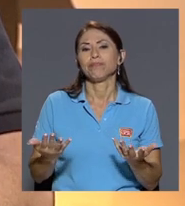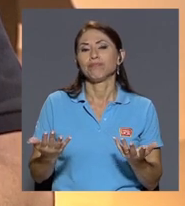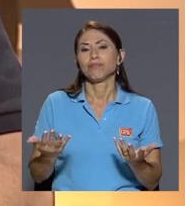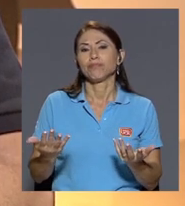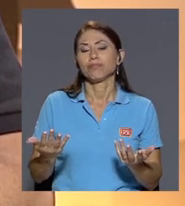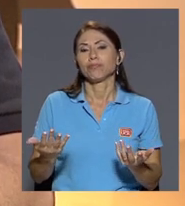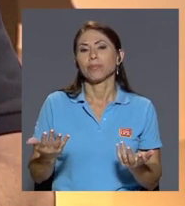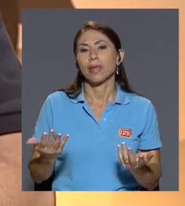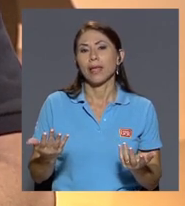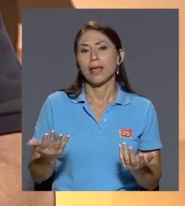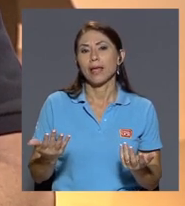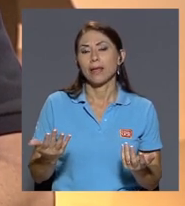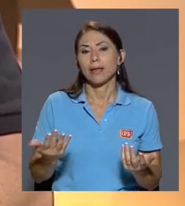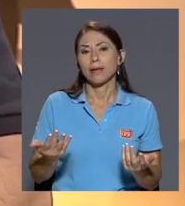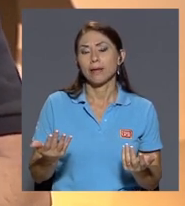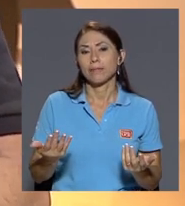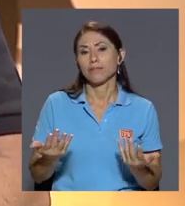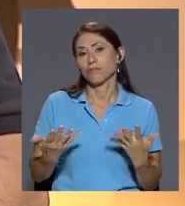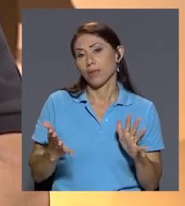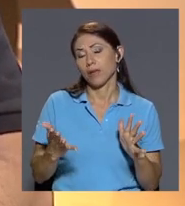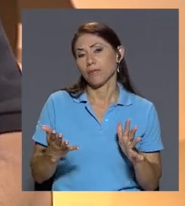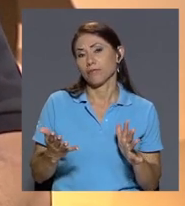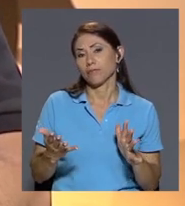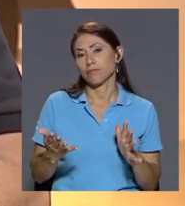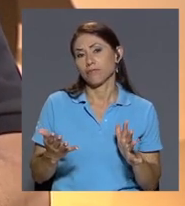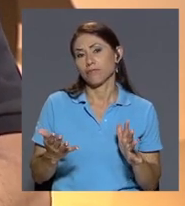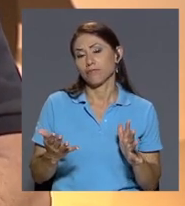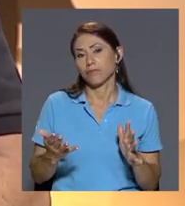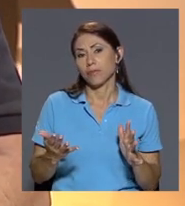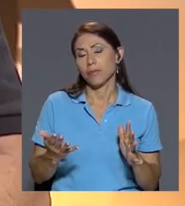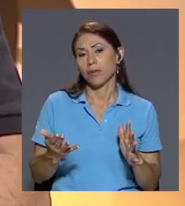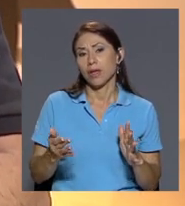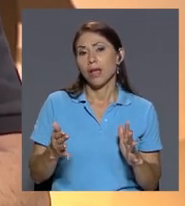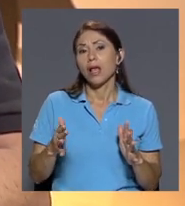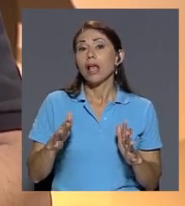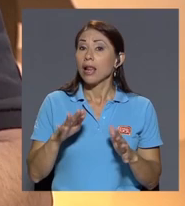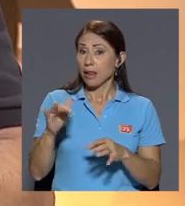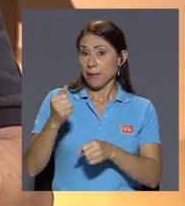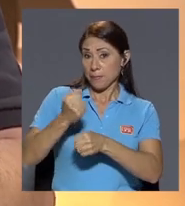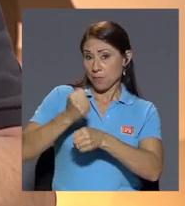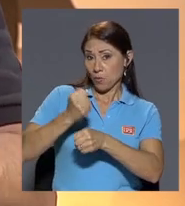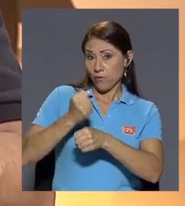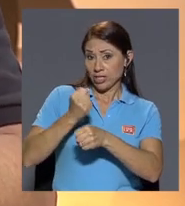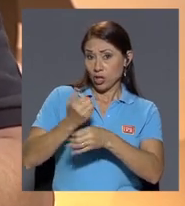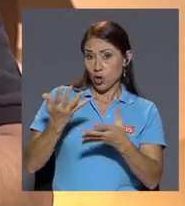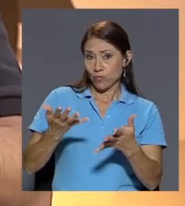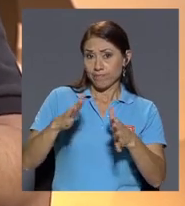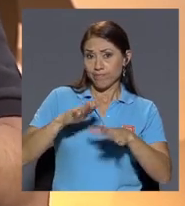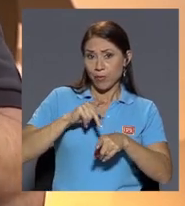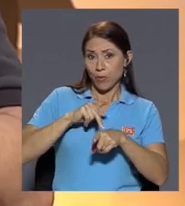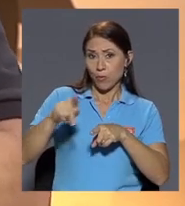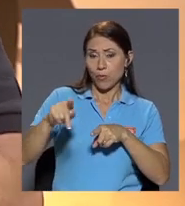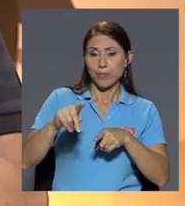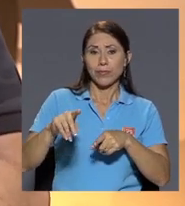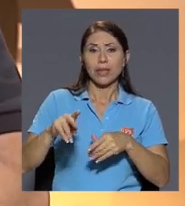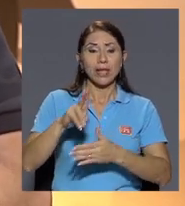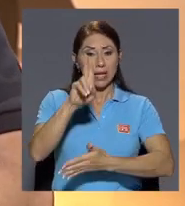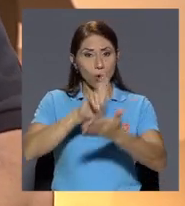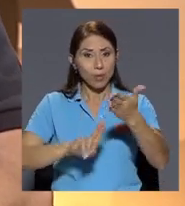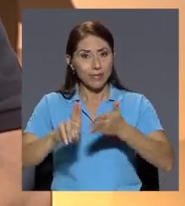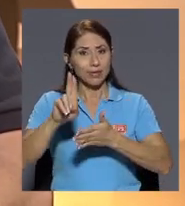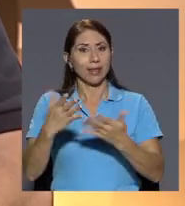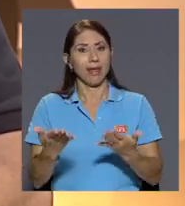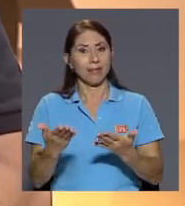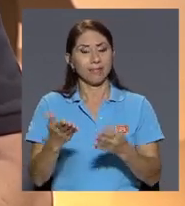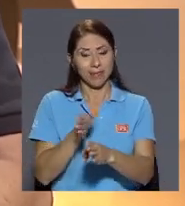que de alguna u otra manera la profesión, la universidad y la carrera como tal